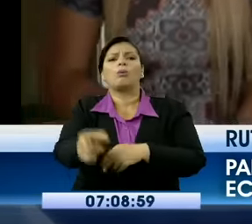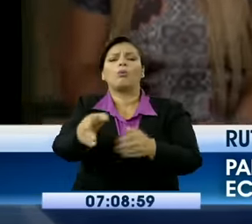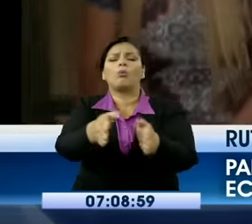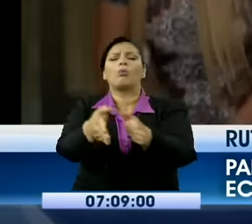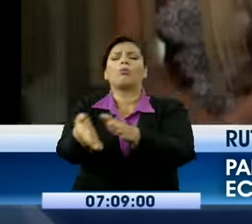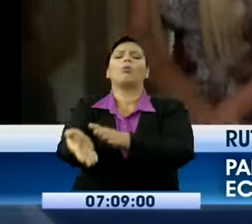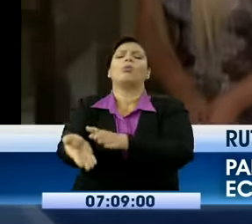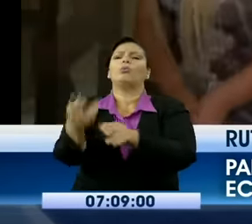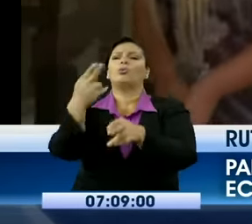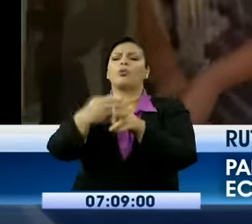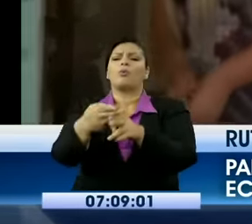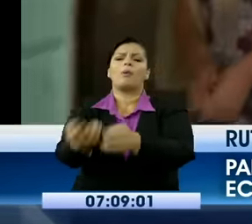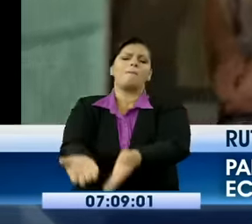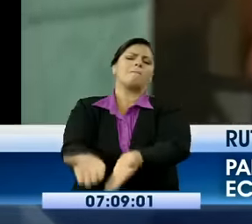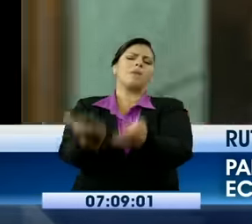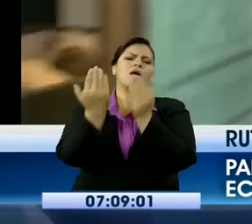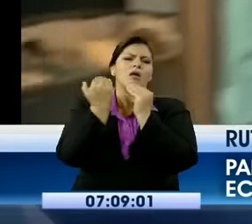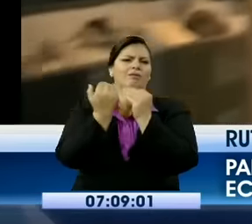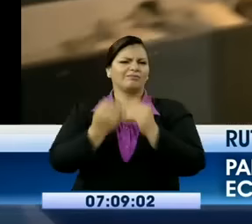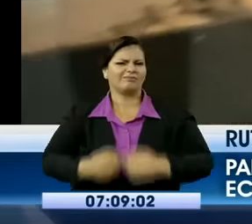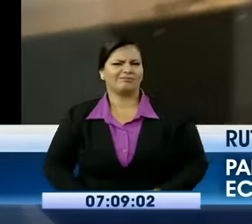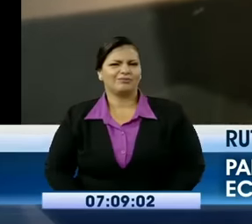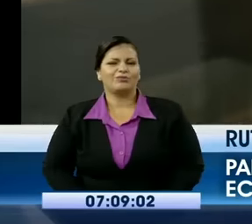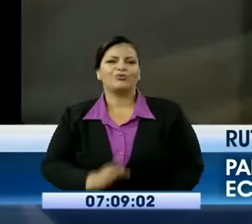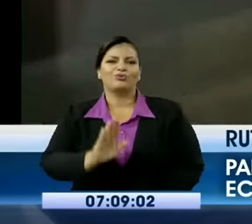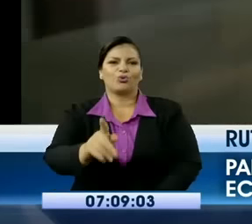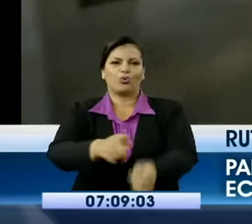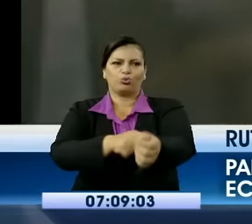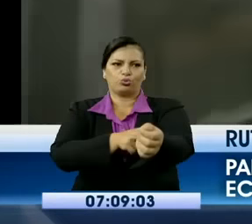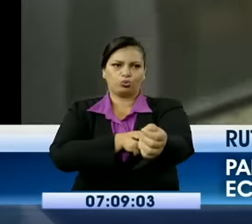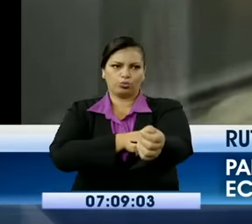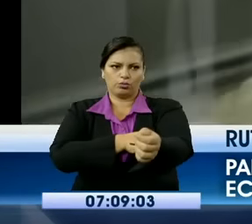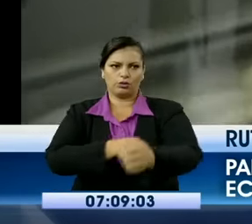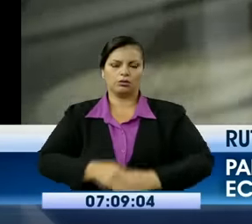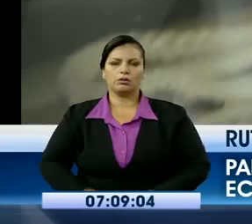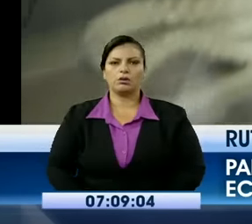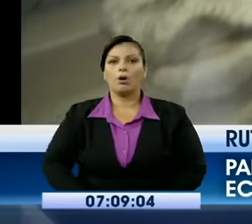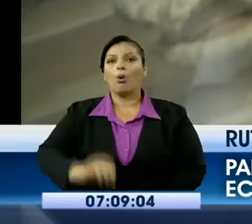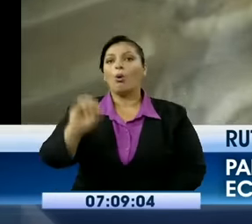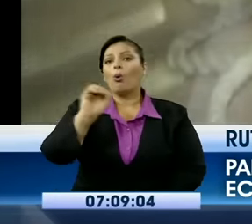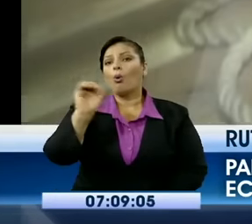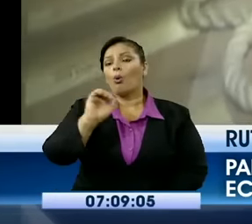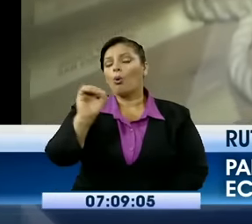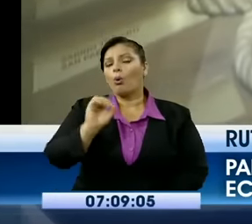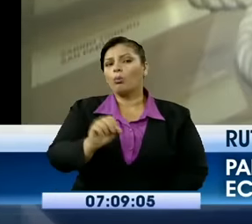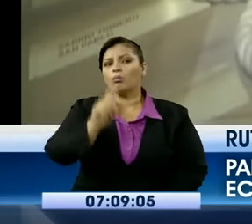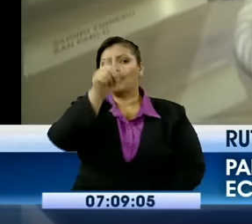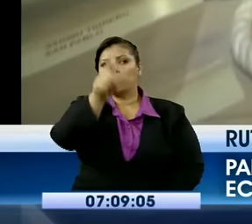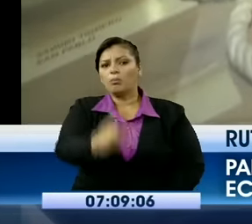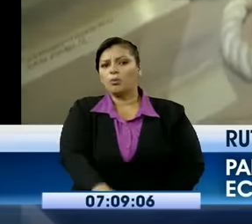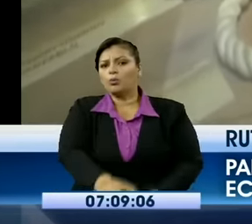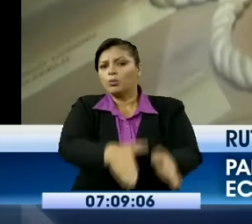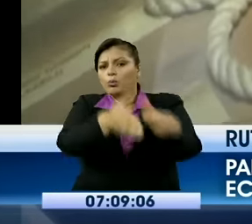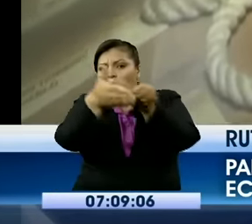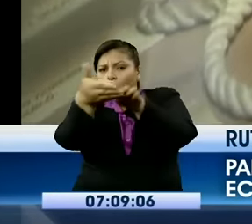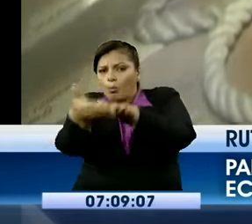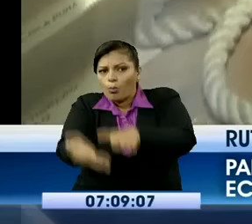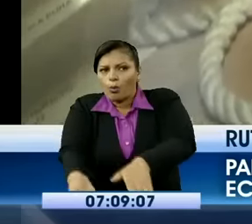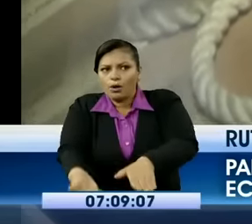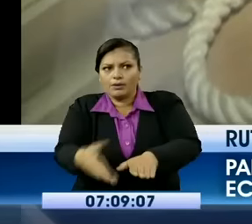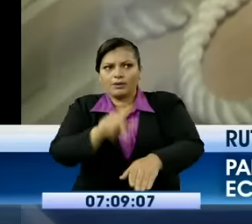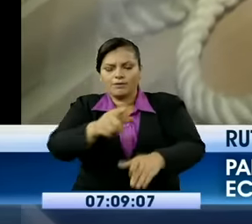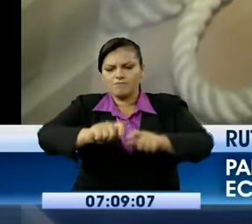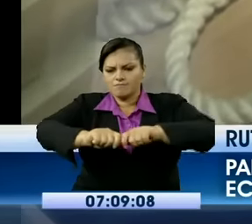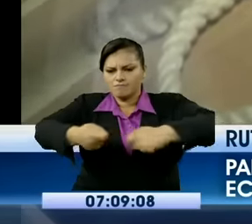costumbre que tenían nuestra gente de ponerle el cordón al muerto, que eso significa o lo tienen como la protección, porque